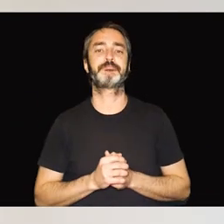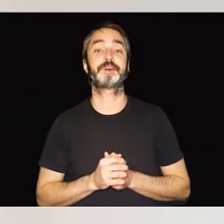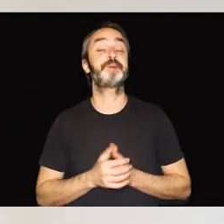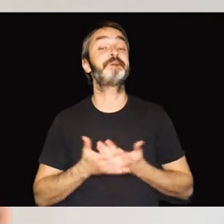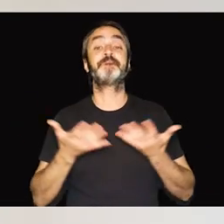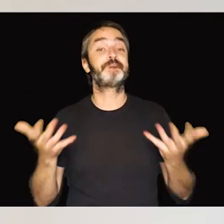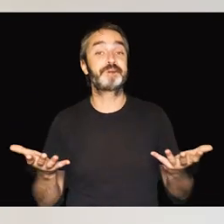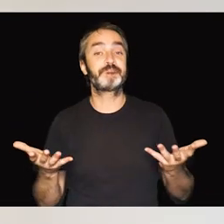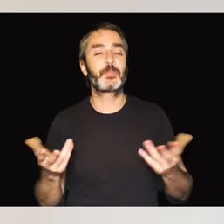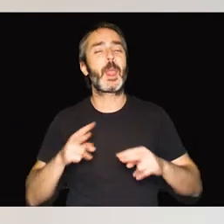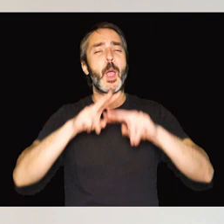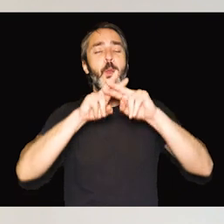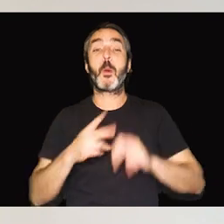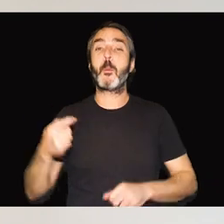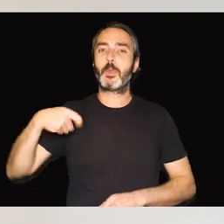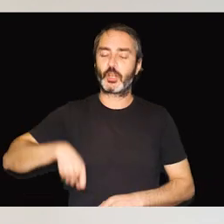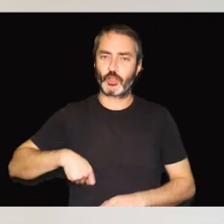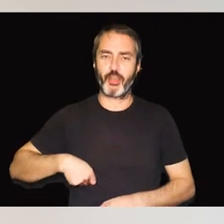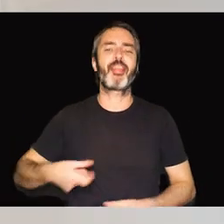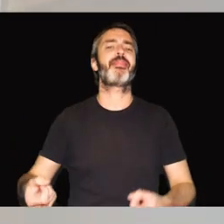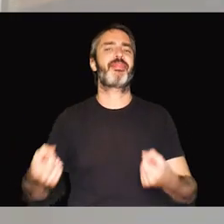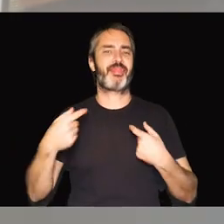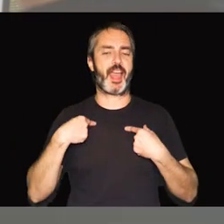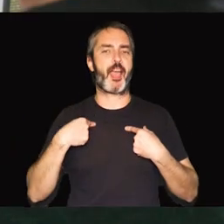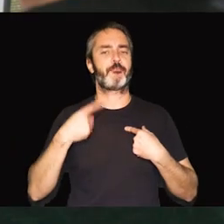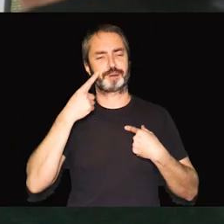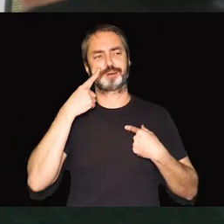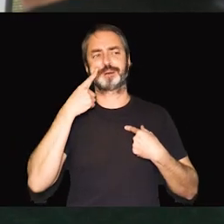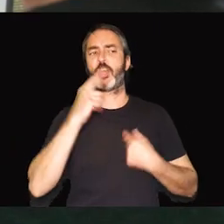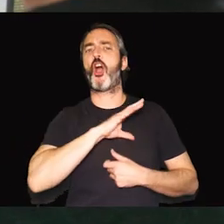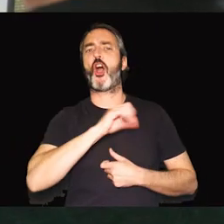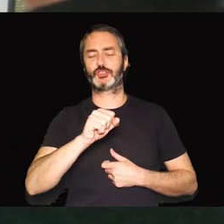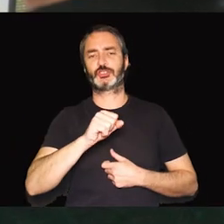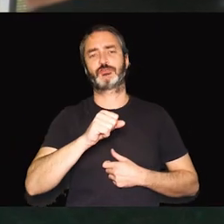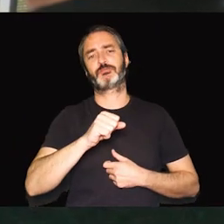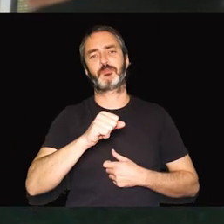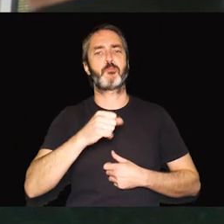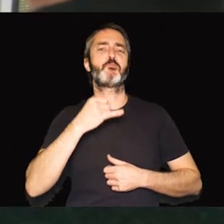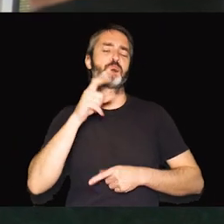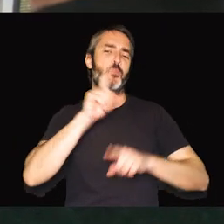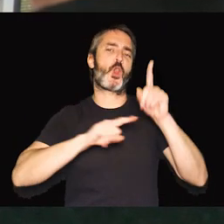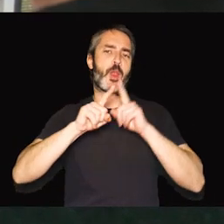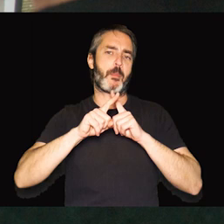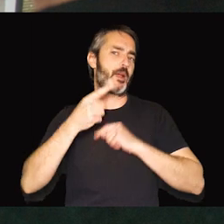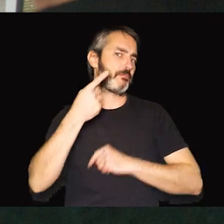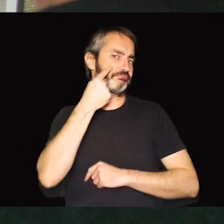cualquier caso, una valoración profesional nos ayudará a confirmar el grado de afectación funcional de ambos sentidos.